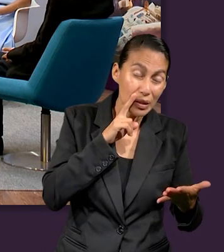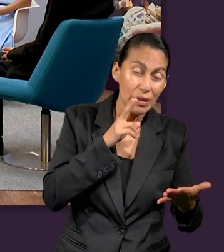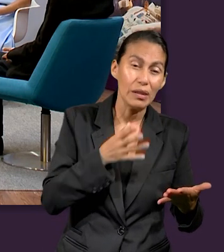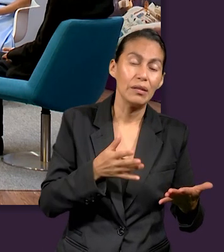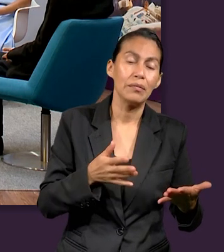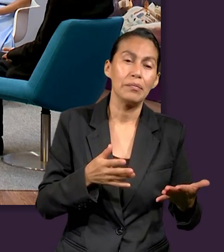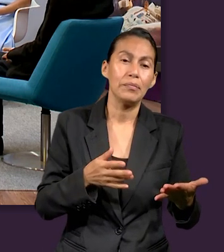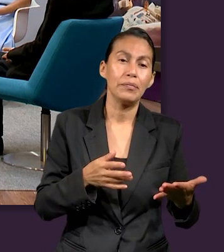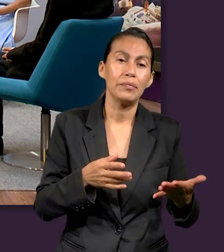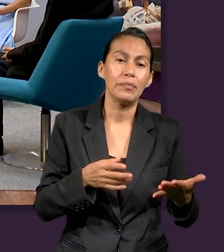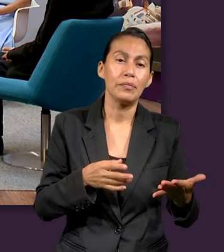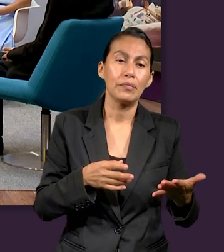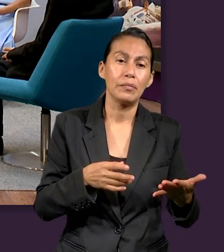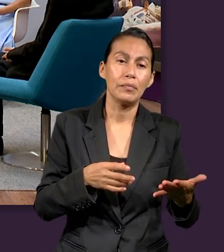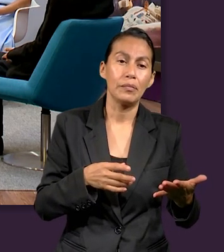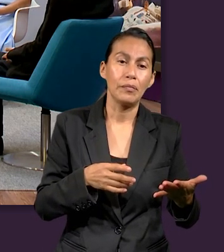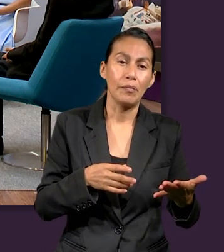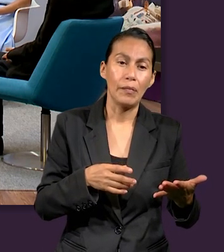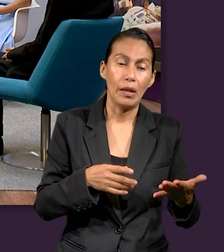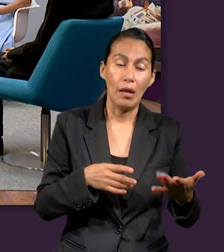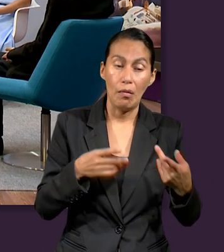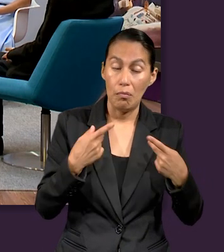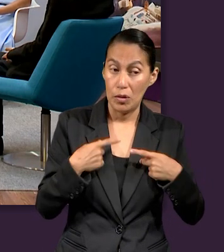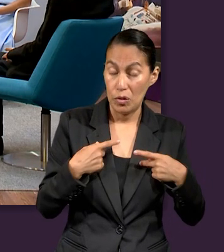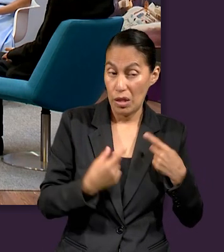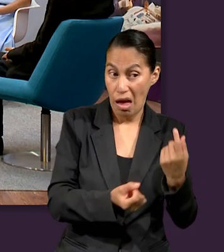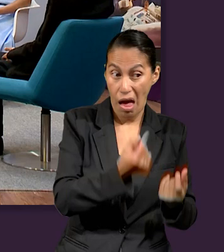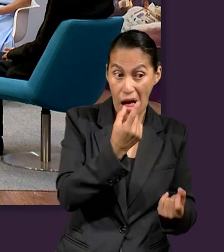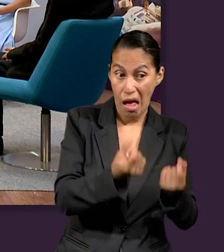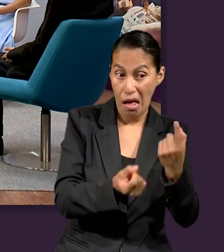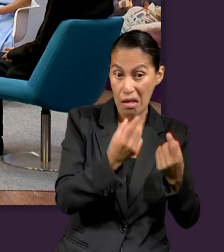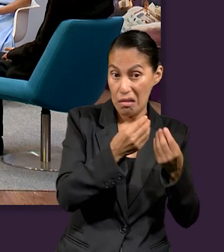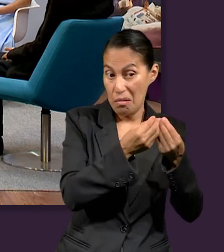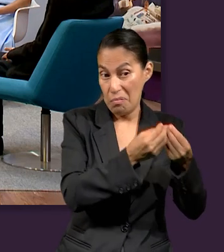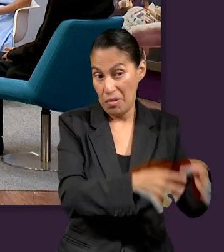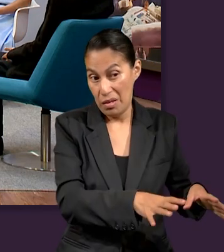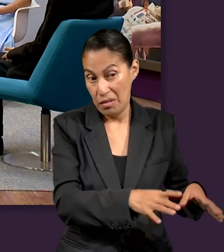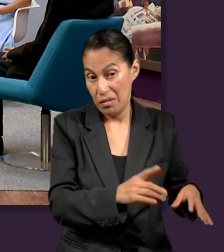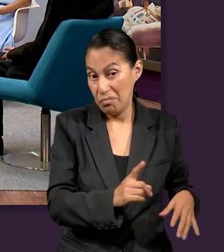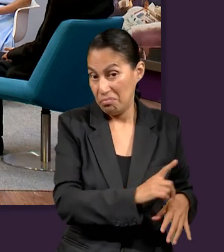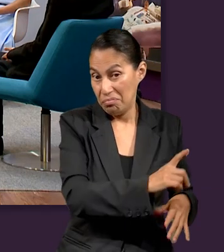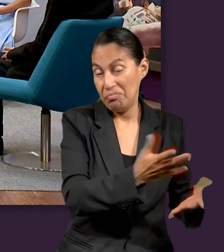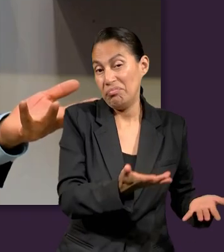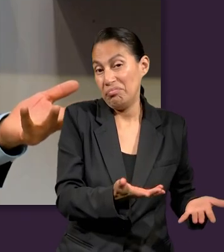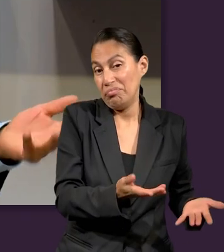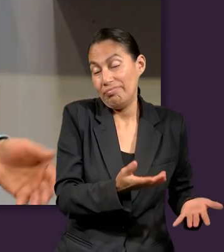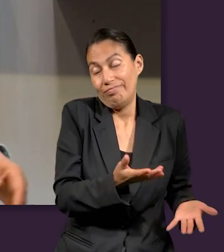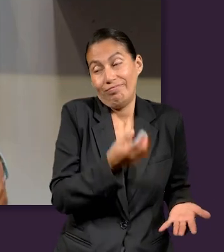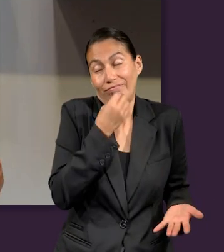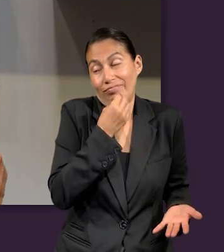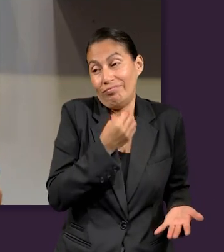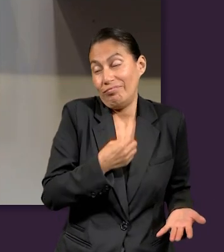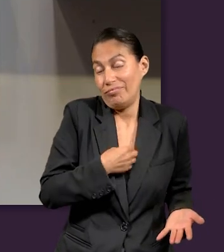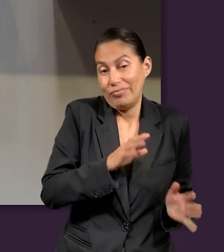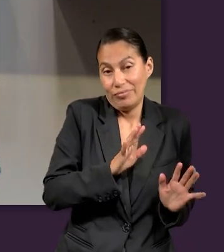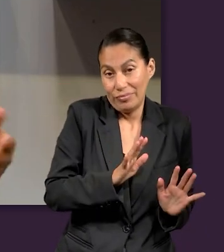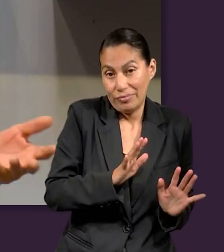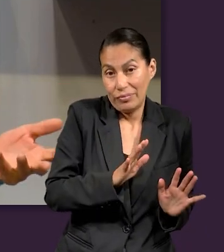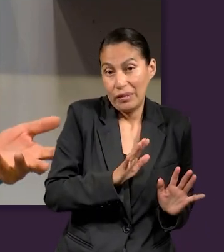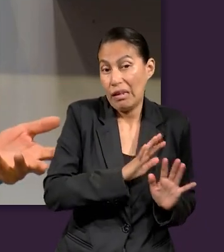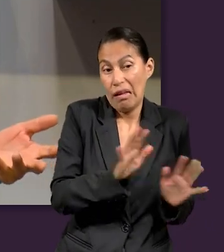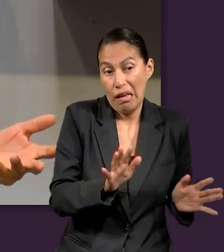noticia, el que se pierda se va a perder porque, no sé. Ya, ya es mucho.